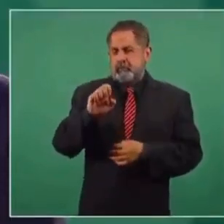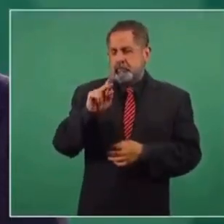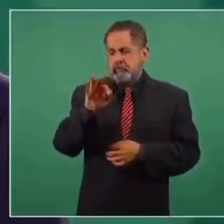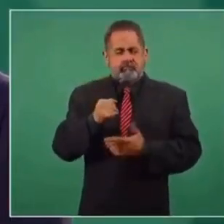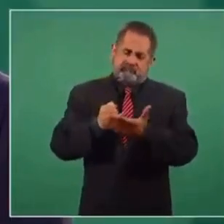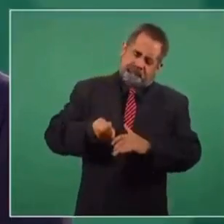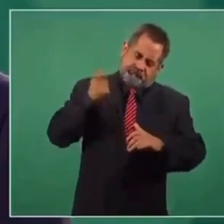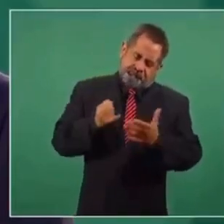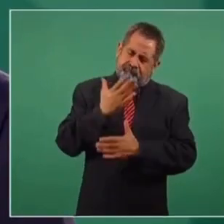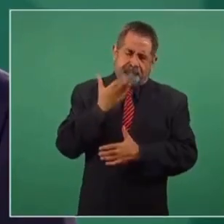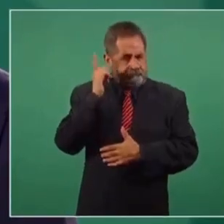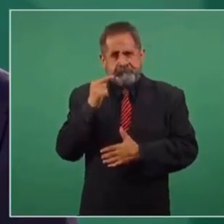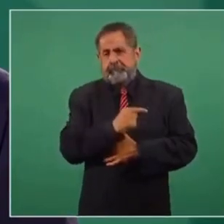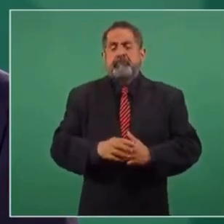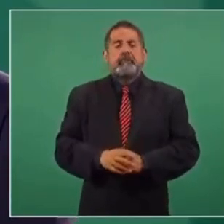este asunto.